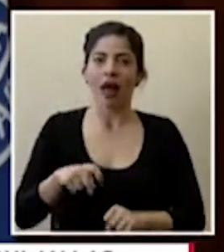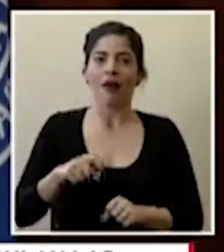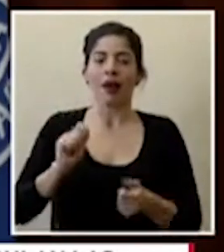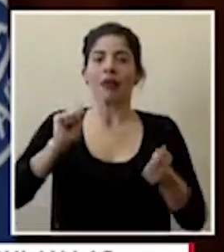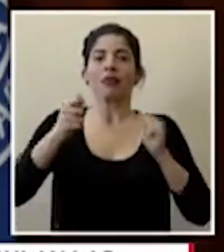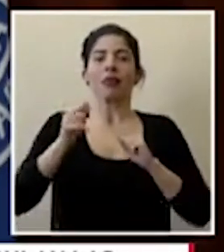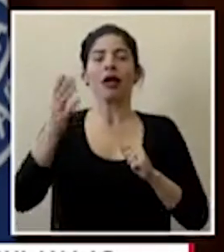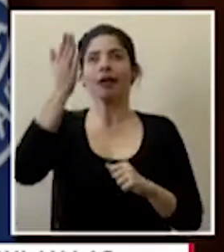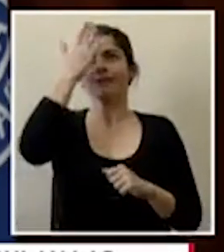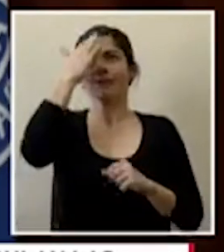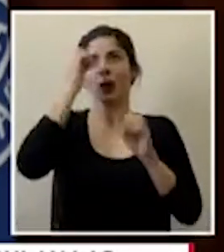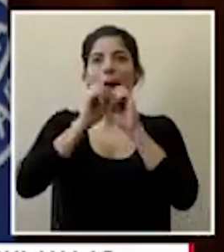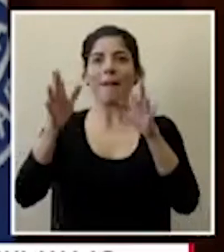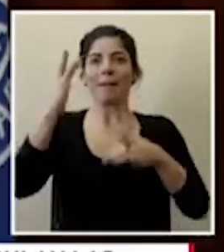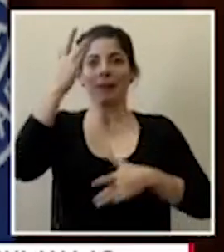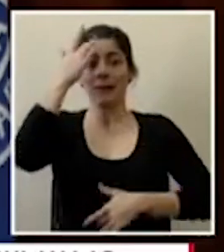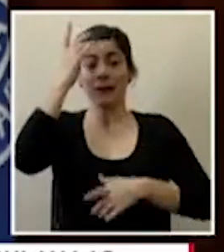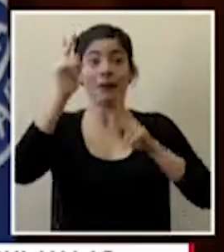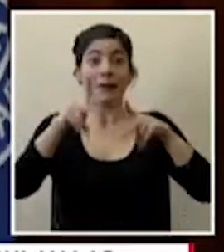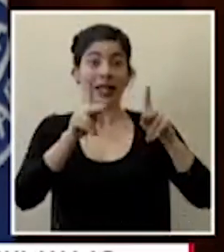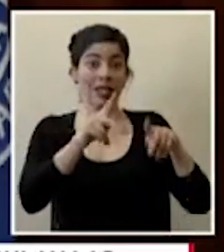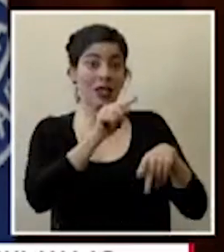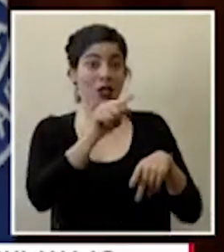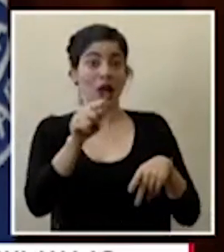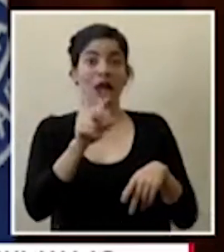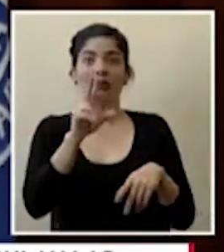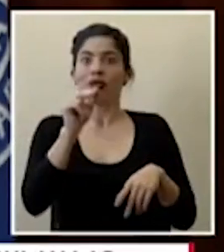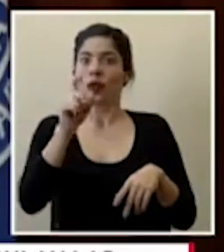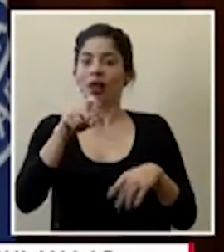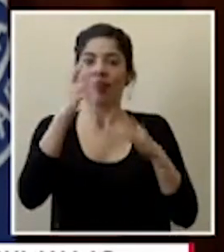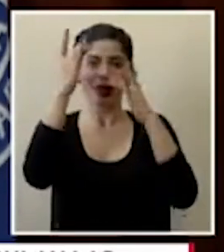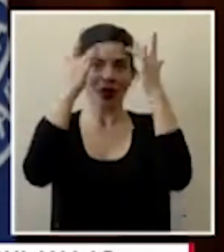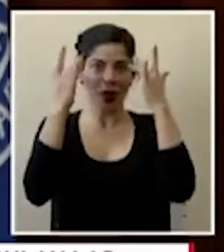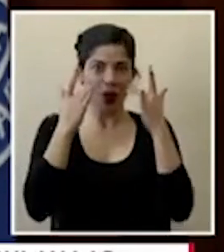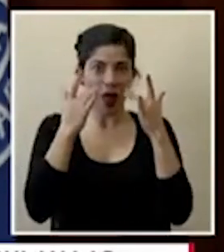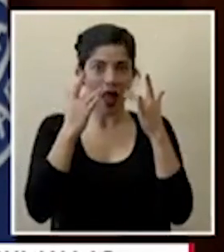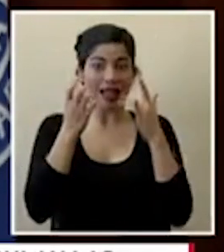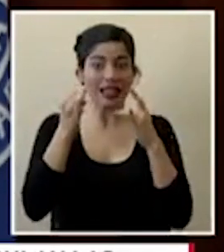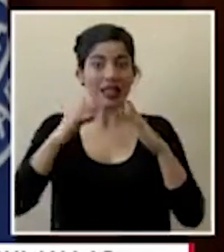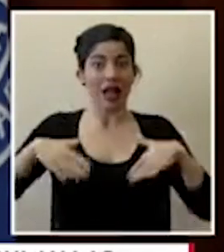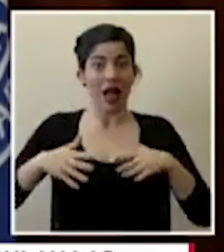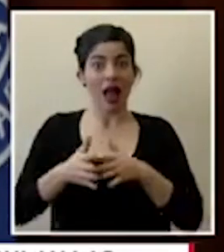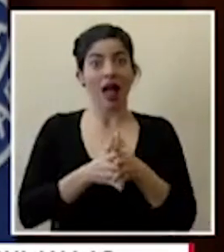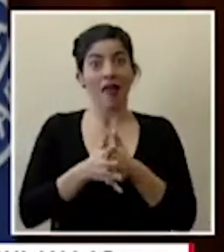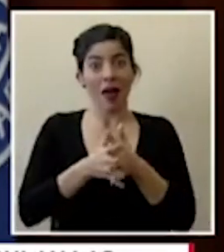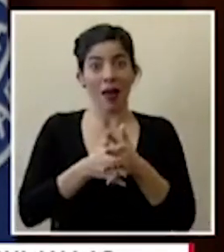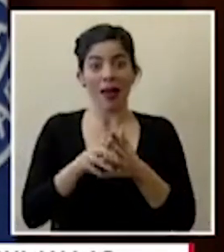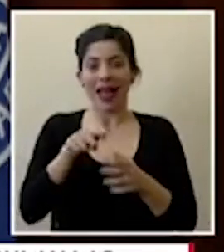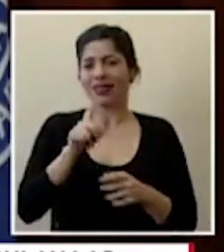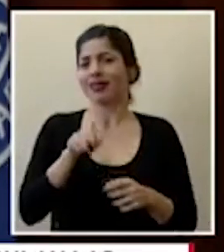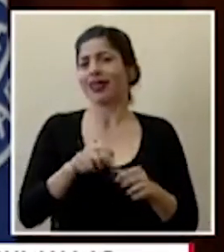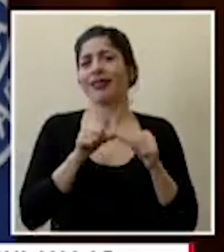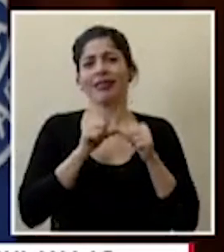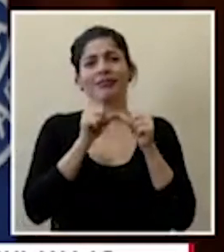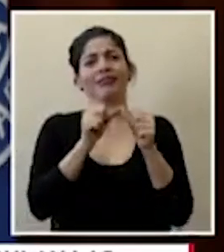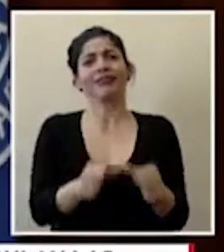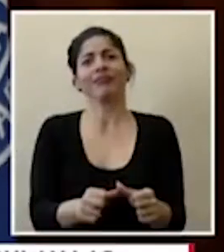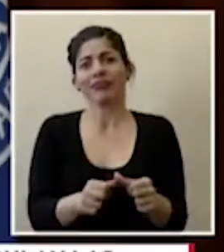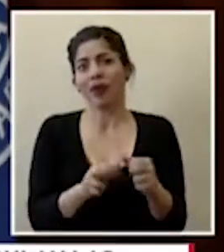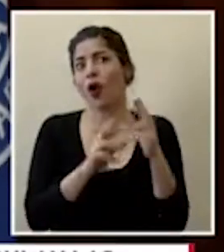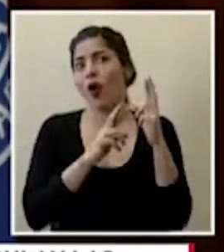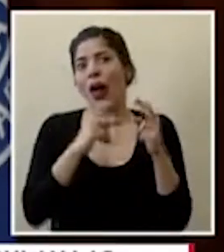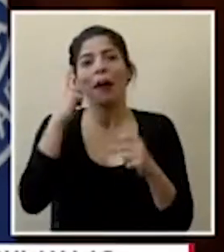modo pandemia además de las personas cuando hablamos de no tocarnos la cara si no nos hemos lavado las manos que tenemos que mantenerlo y ojalá